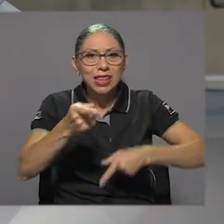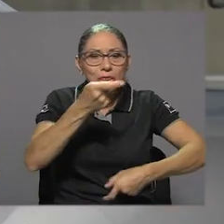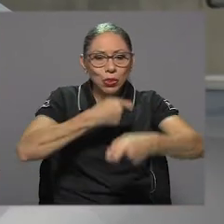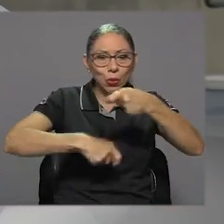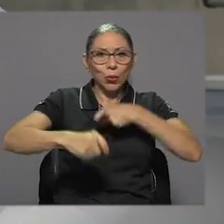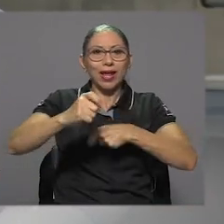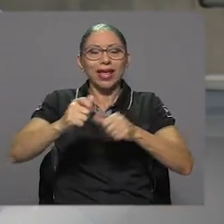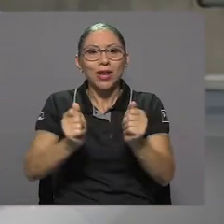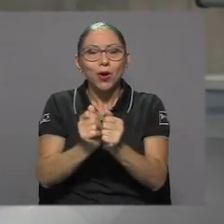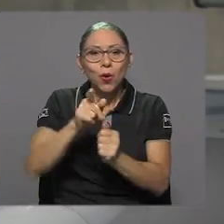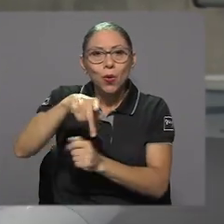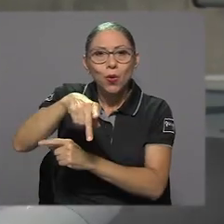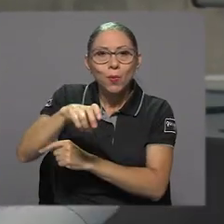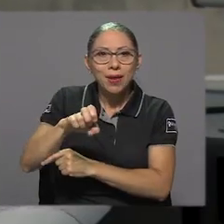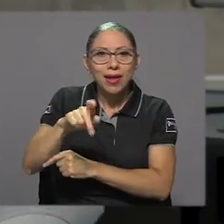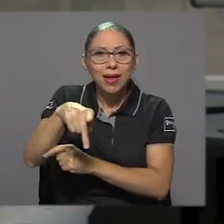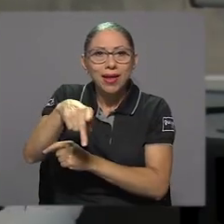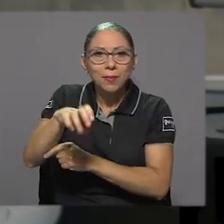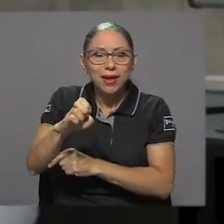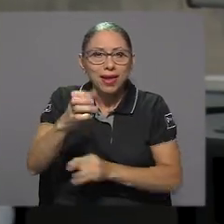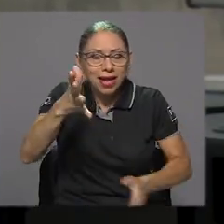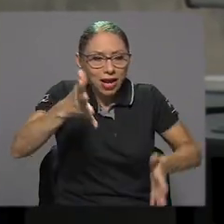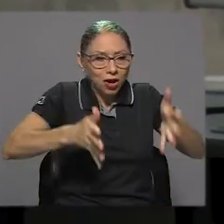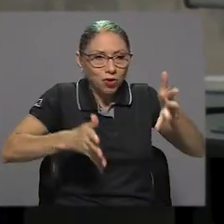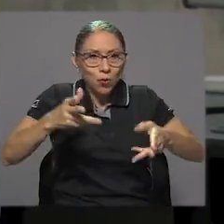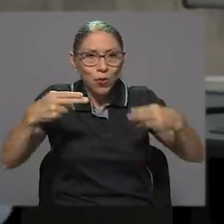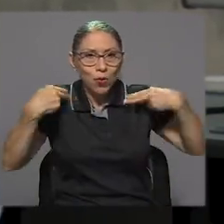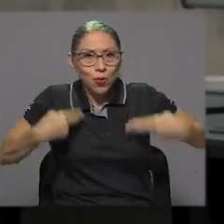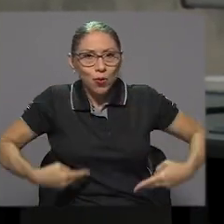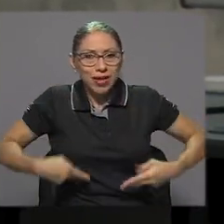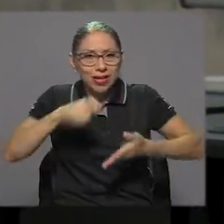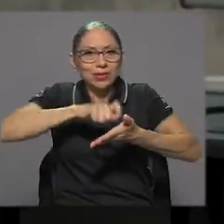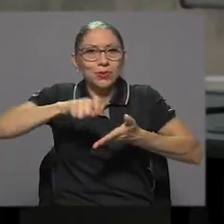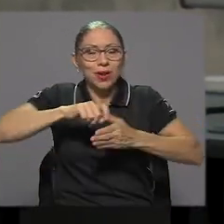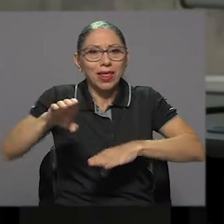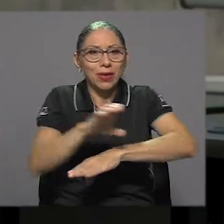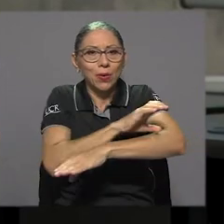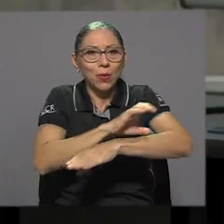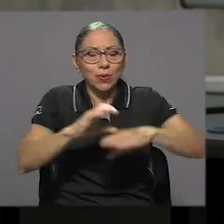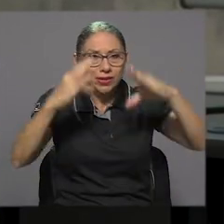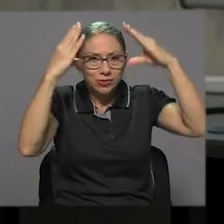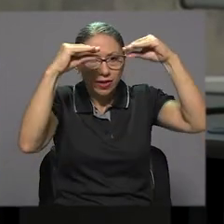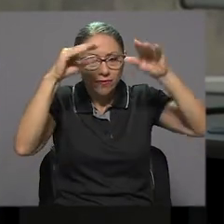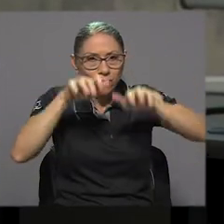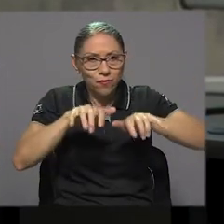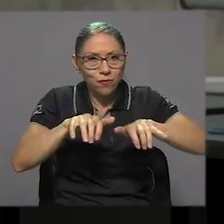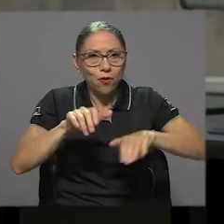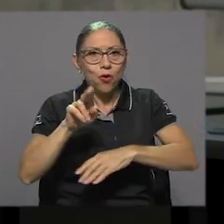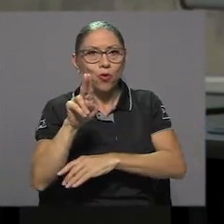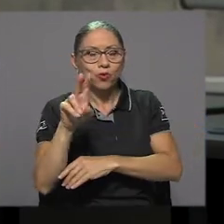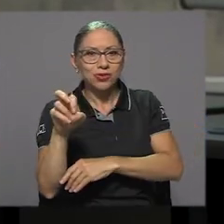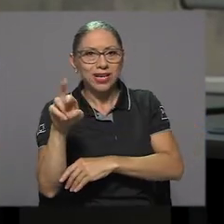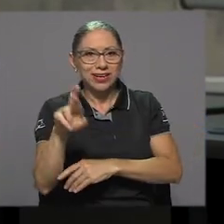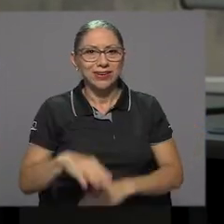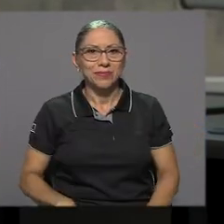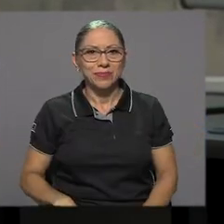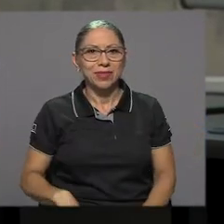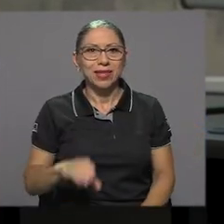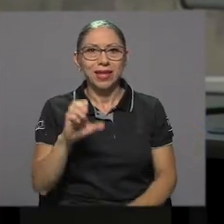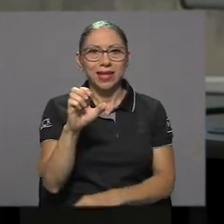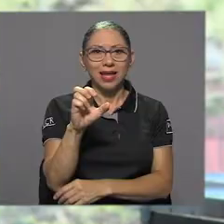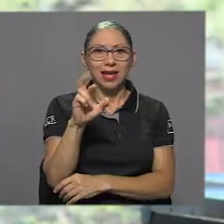Trueque con PEPER, el robot humanoide en la Escuela de Ciencias en Computación e Informática de la UCR.